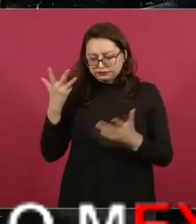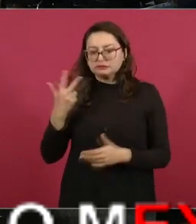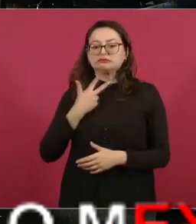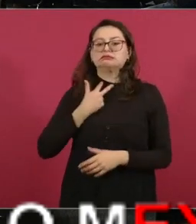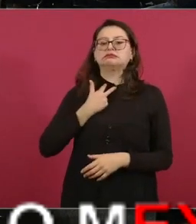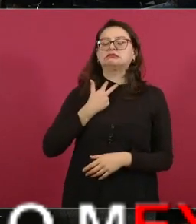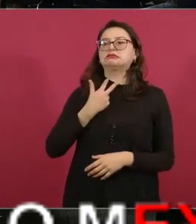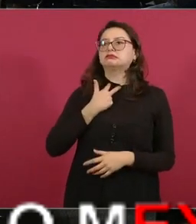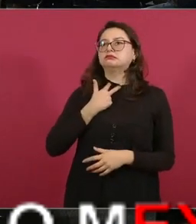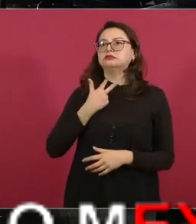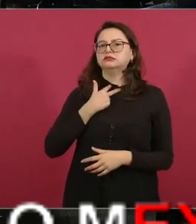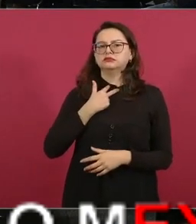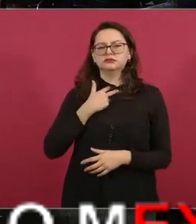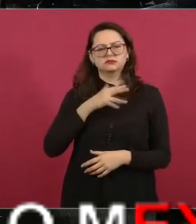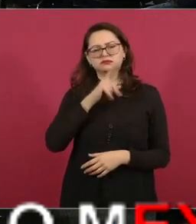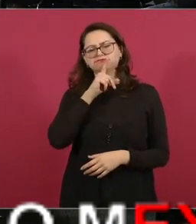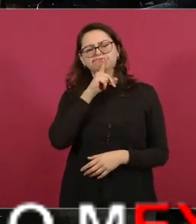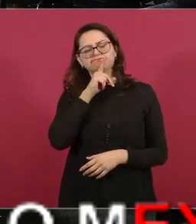andar